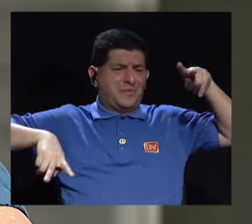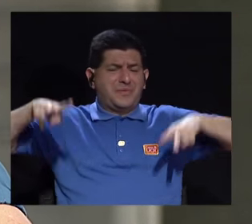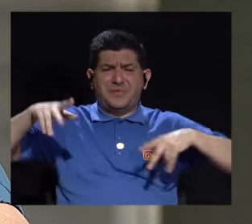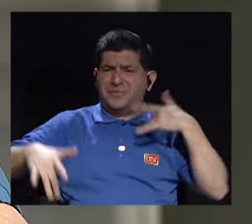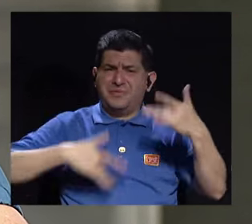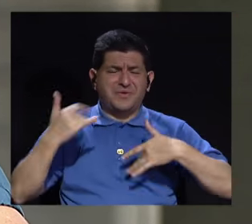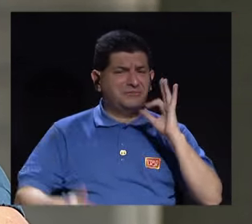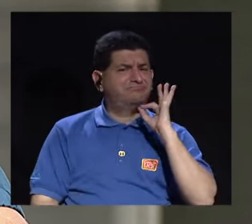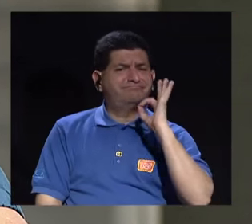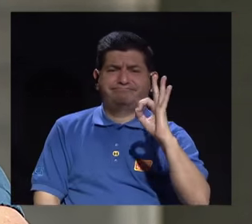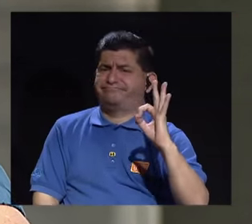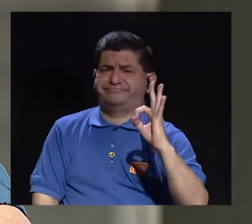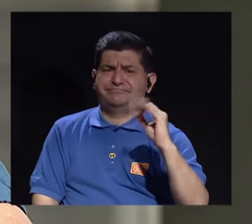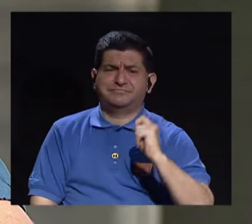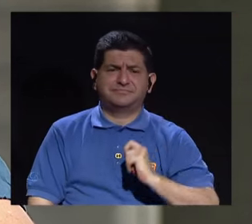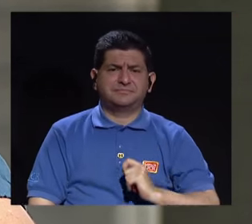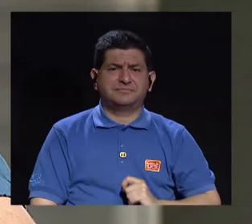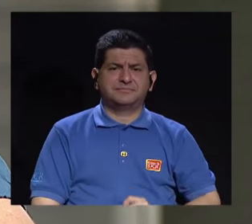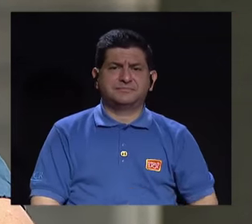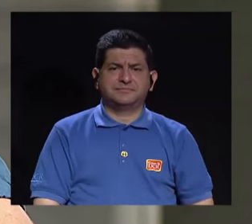que no se siente bien,